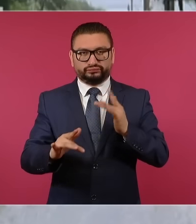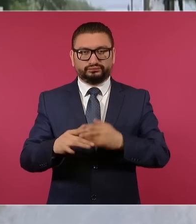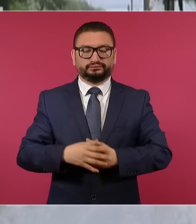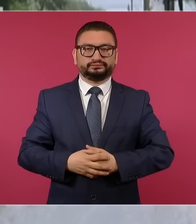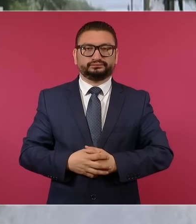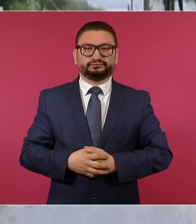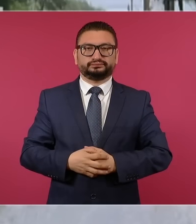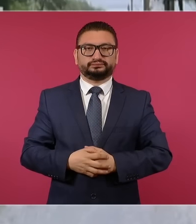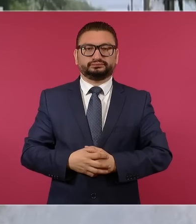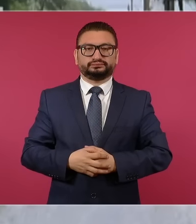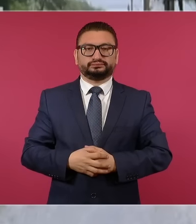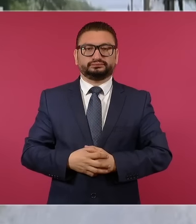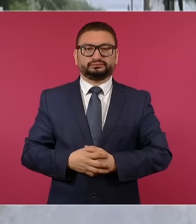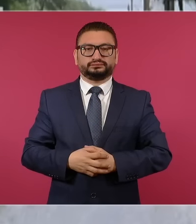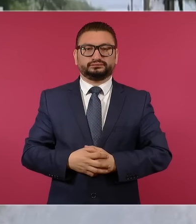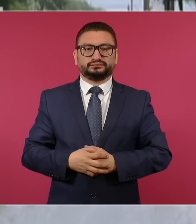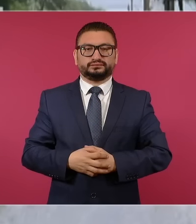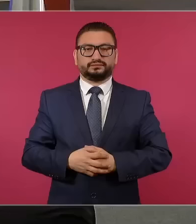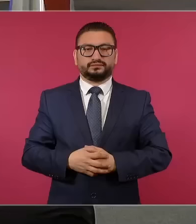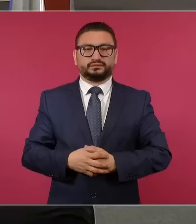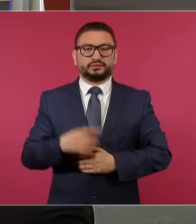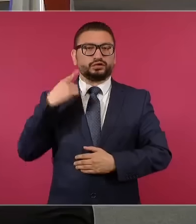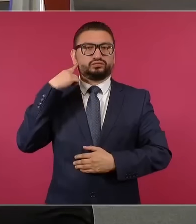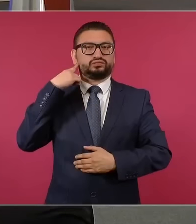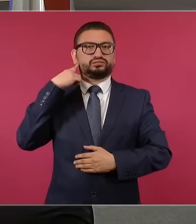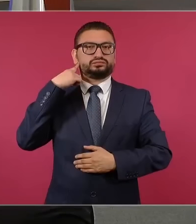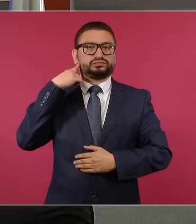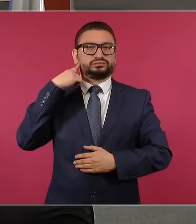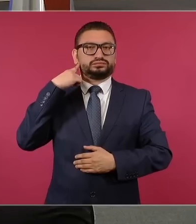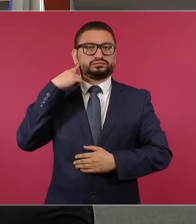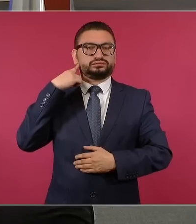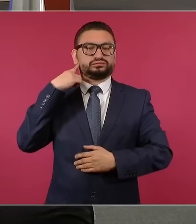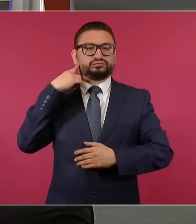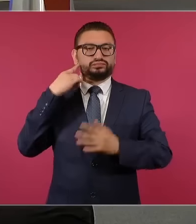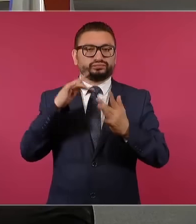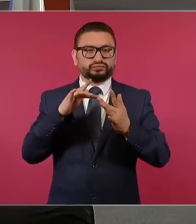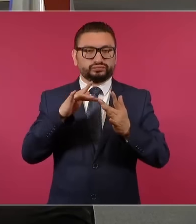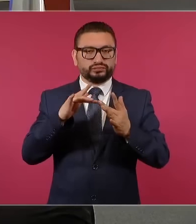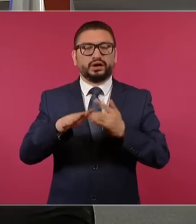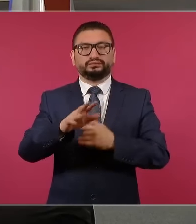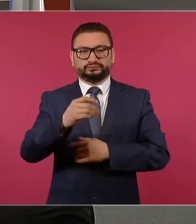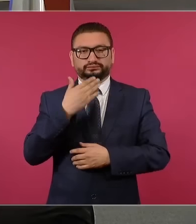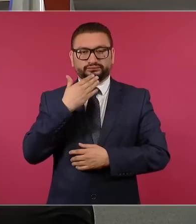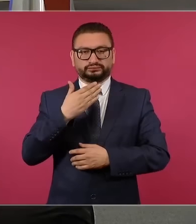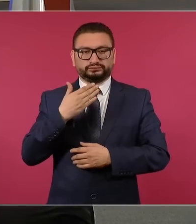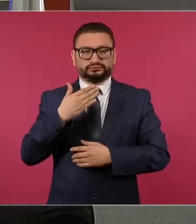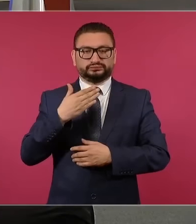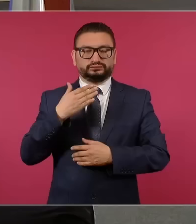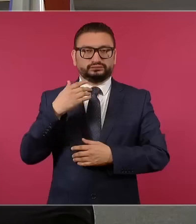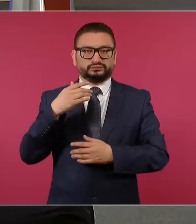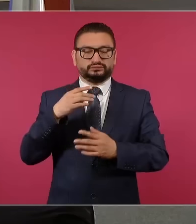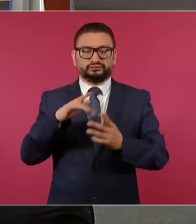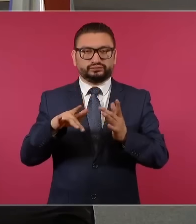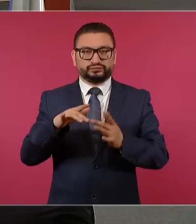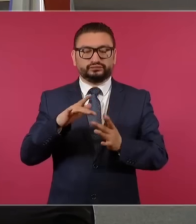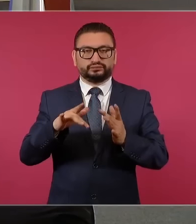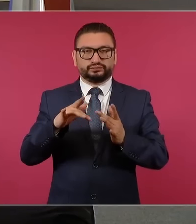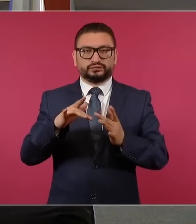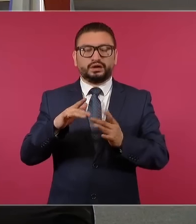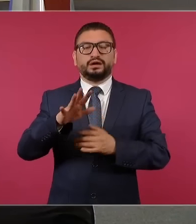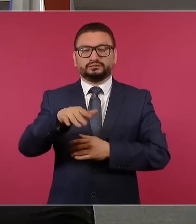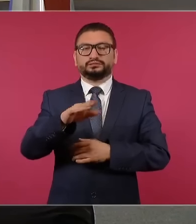Se interrumpió. El huracán que informa usted